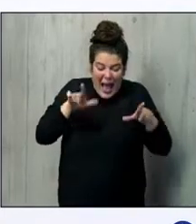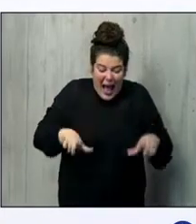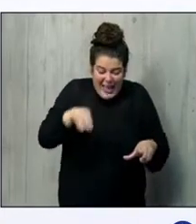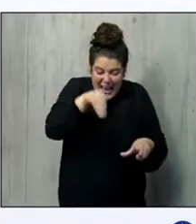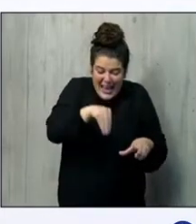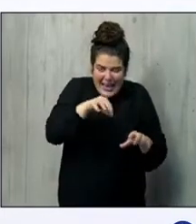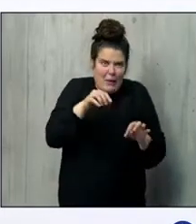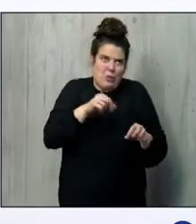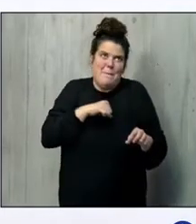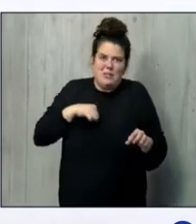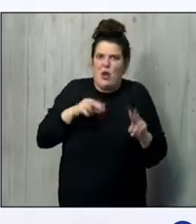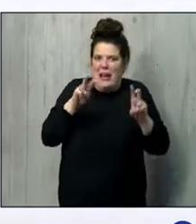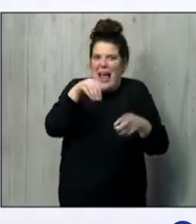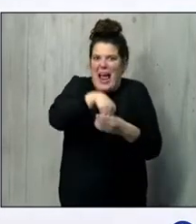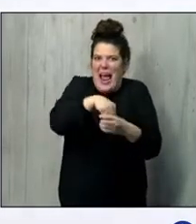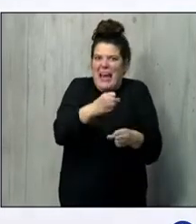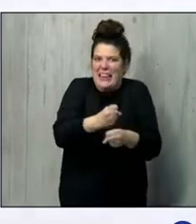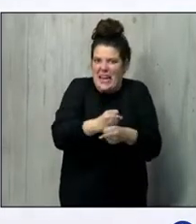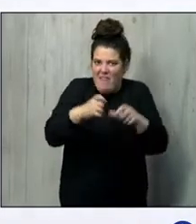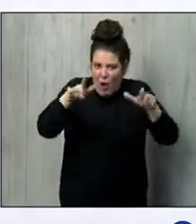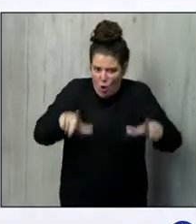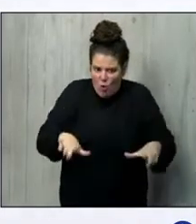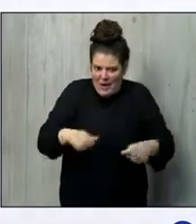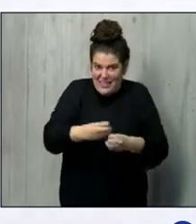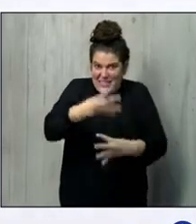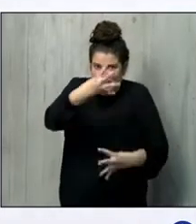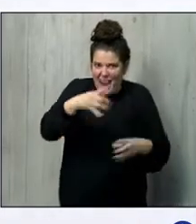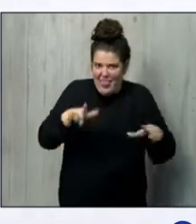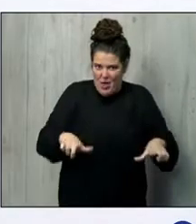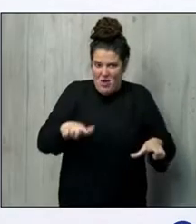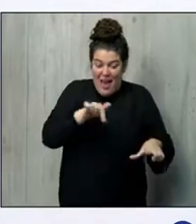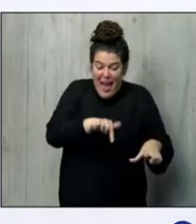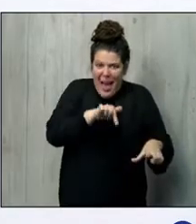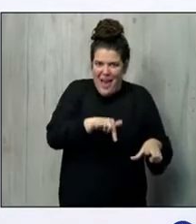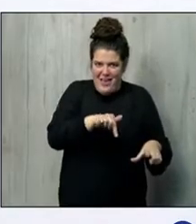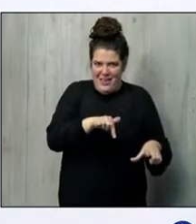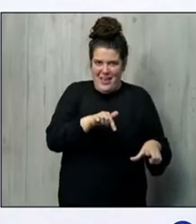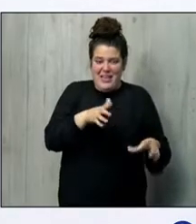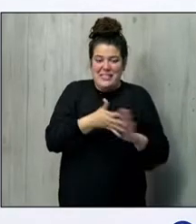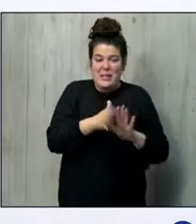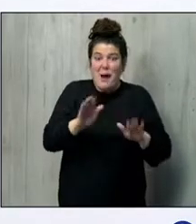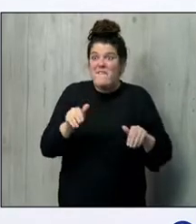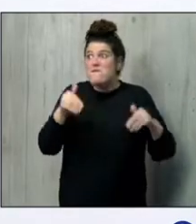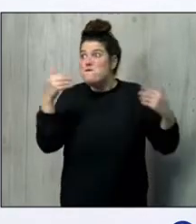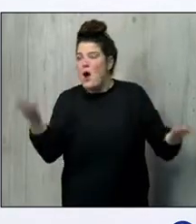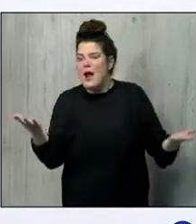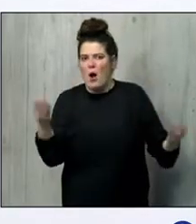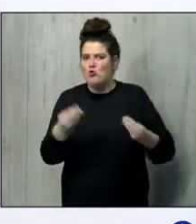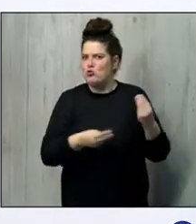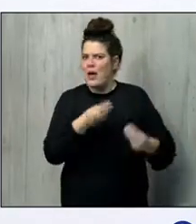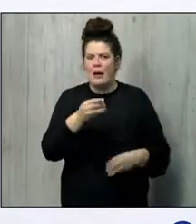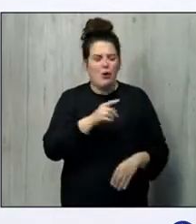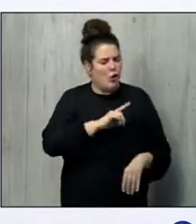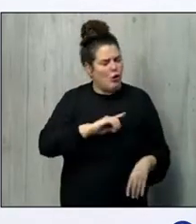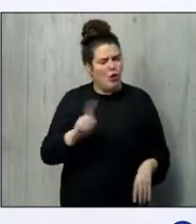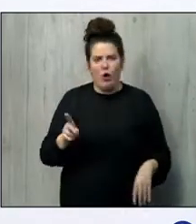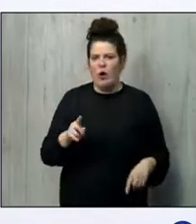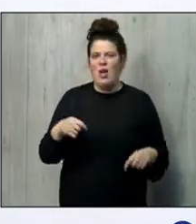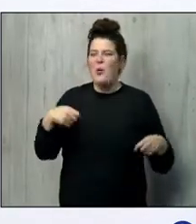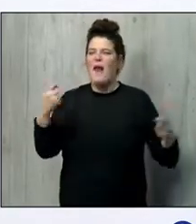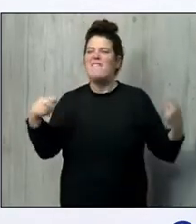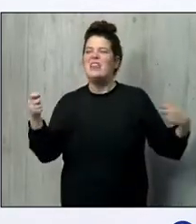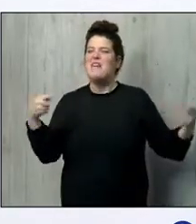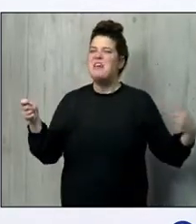Por lo tanto, se obvia, se evita cualquier posibilidad de que ese gas pudiera utilizarse para otras finalidades, se pudiera comercializar